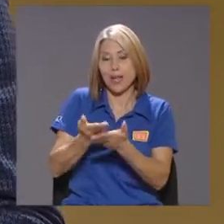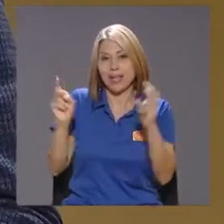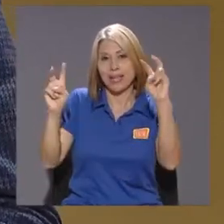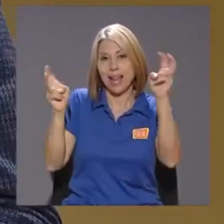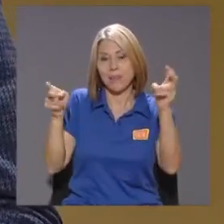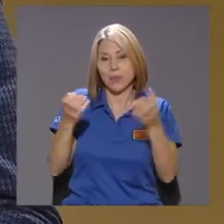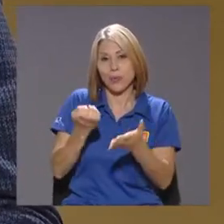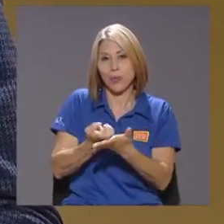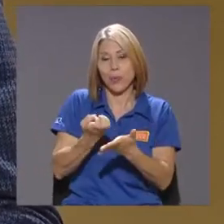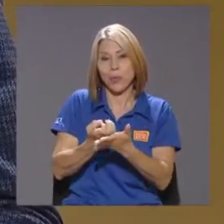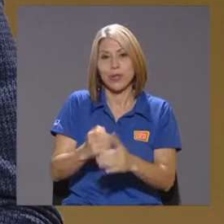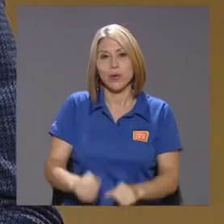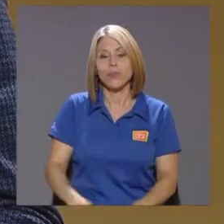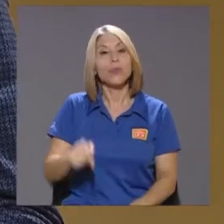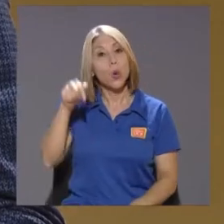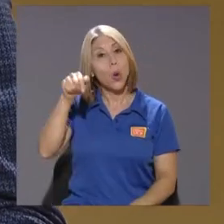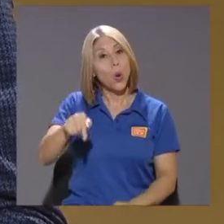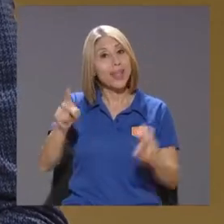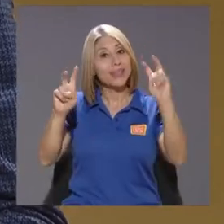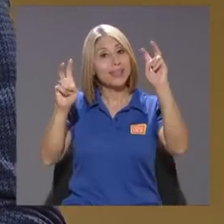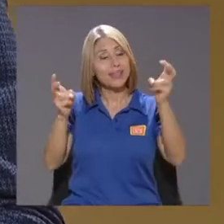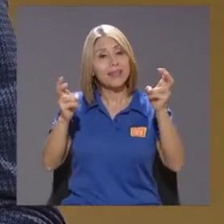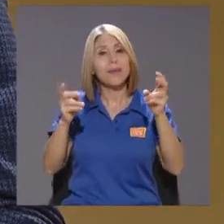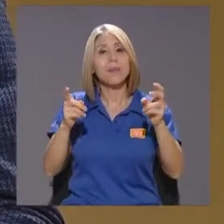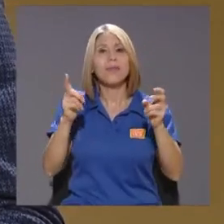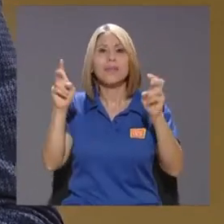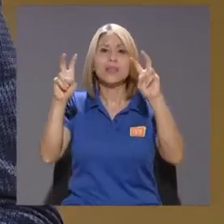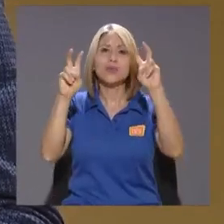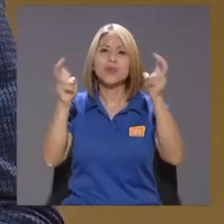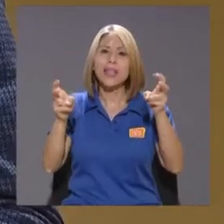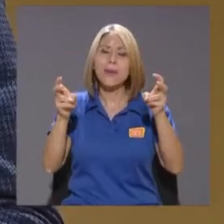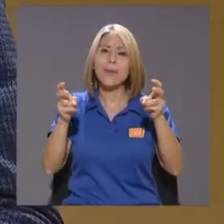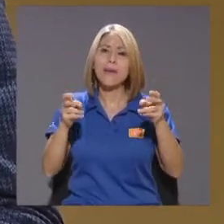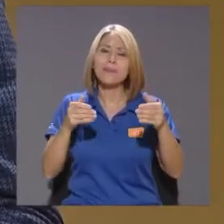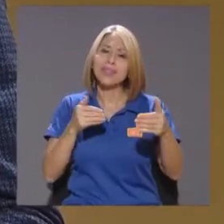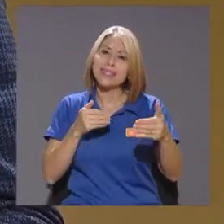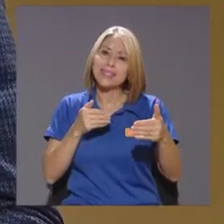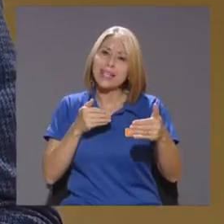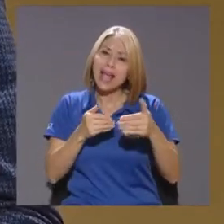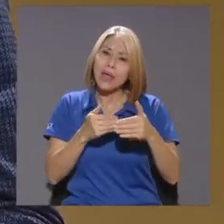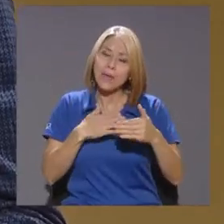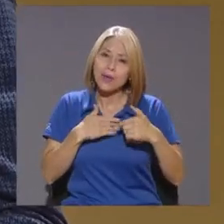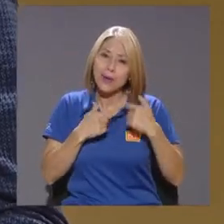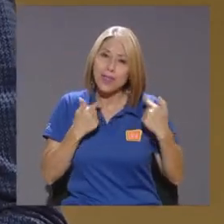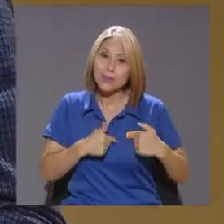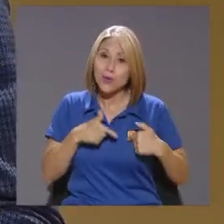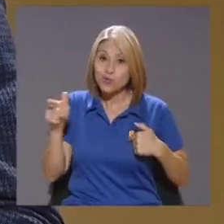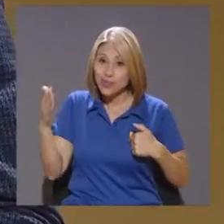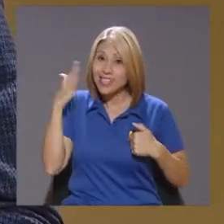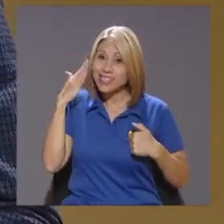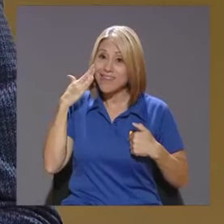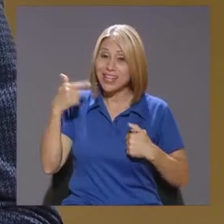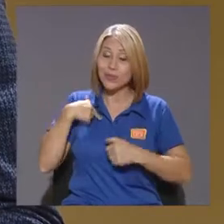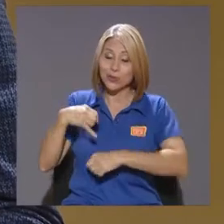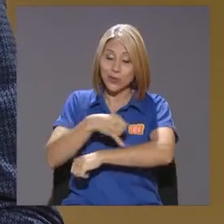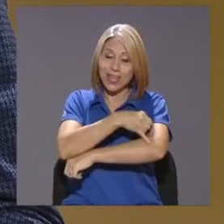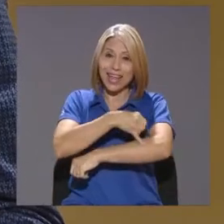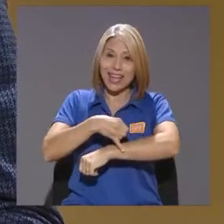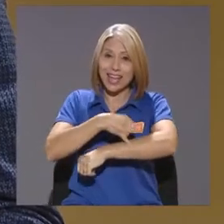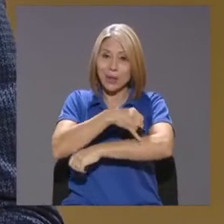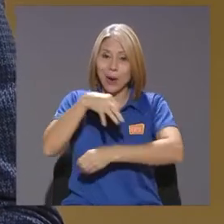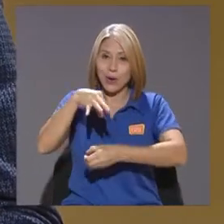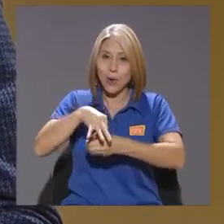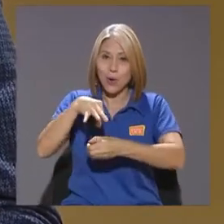el tema es un tema, digamos, cercano a mi corazón Porque pese a que usted sabe que yo soy ingeniero agrónomo Y